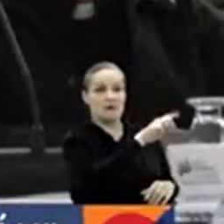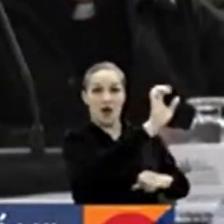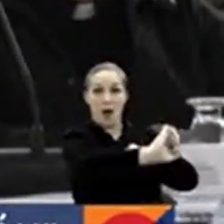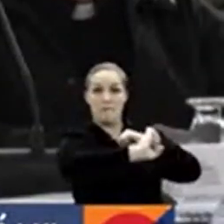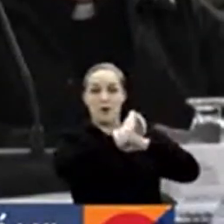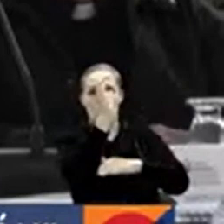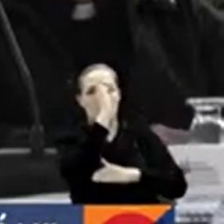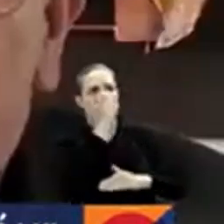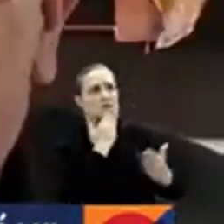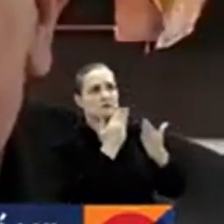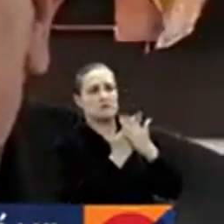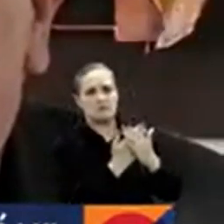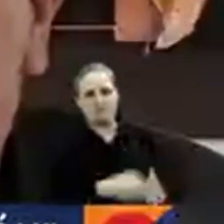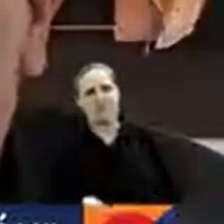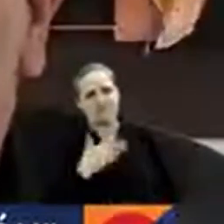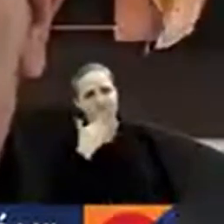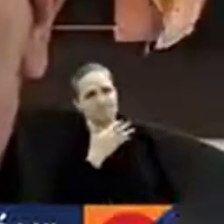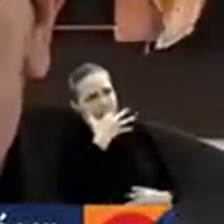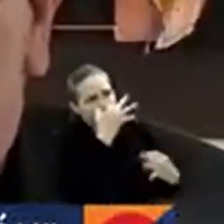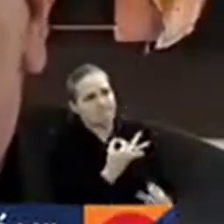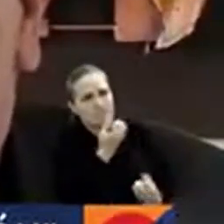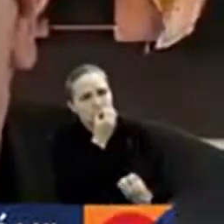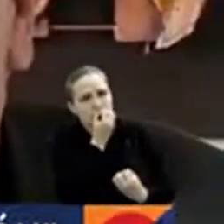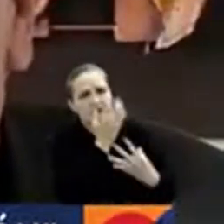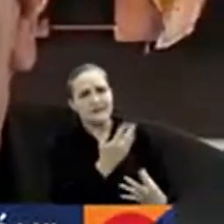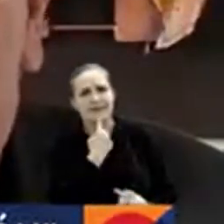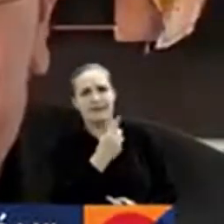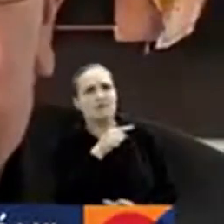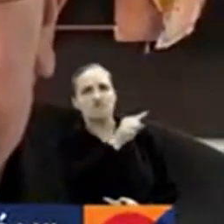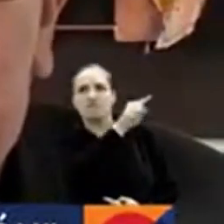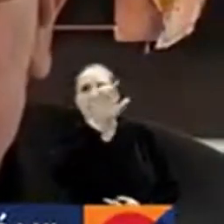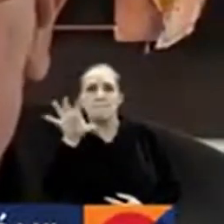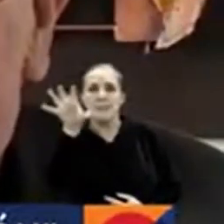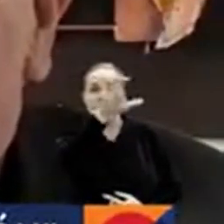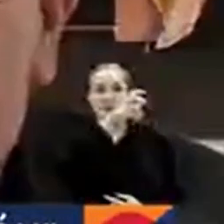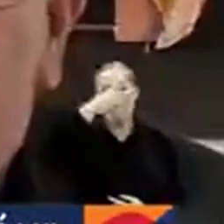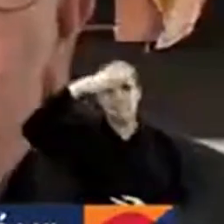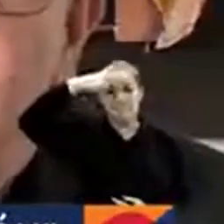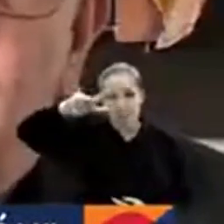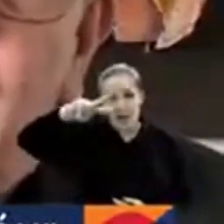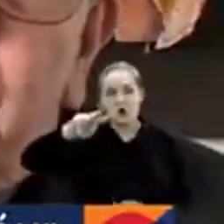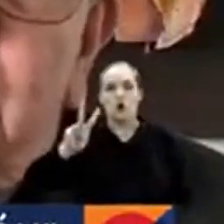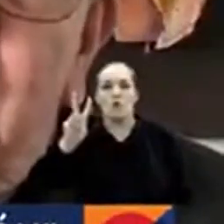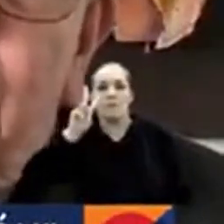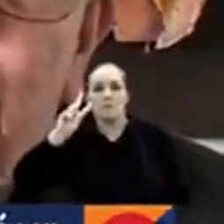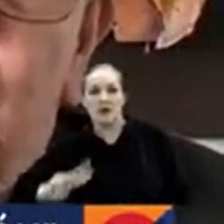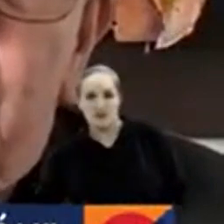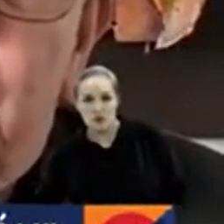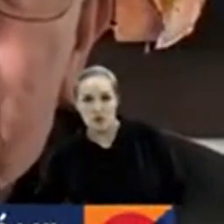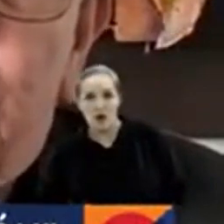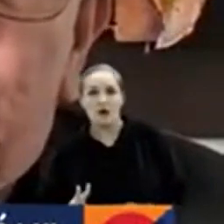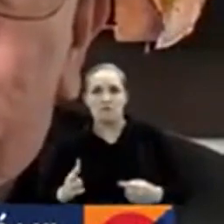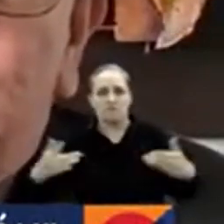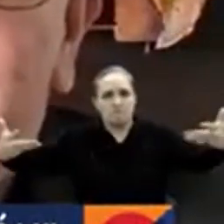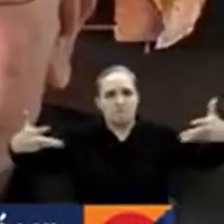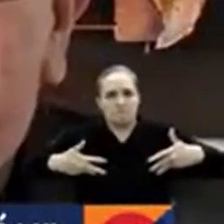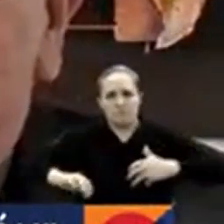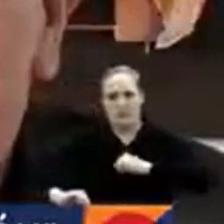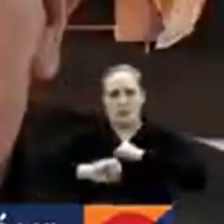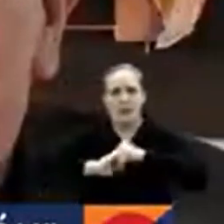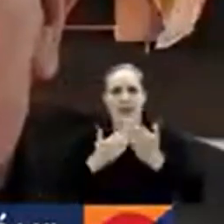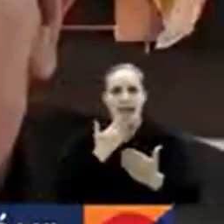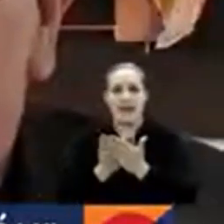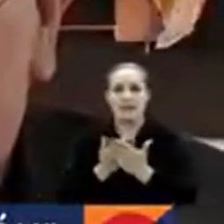Colombia. Agradecer sinceramente el que México, Venezuela, presten estos servicios como